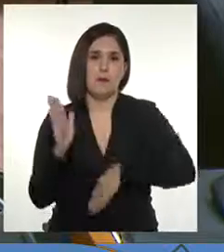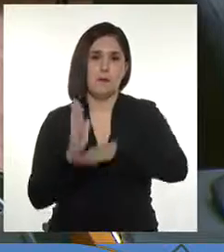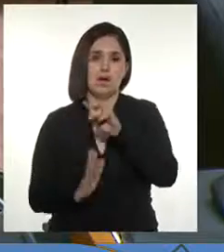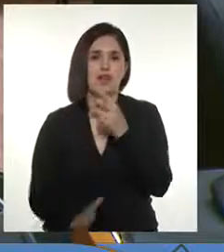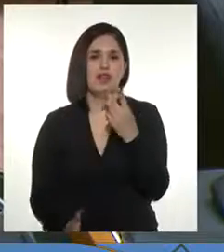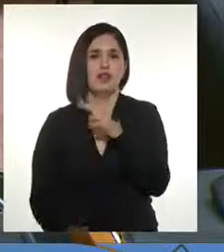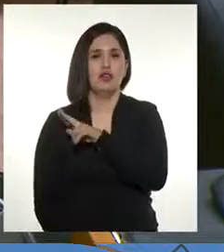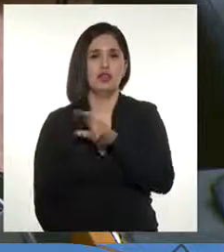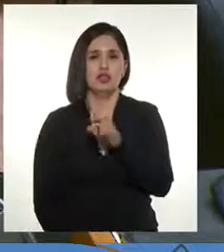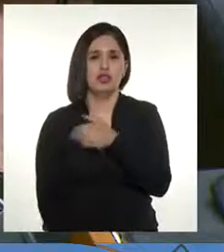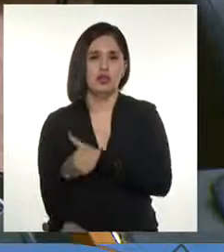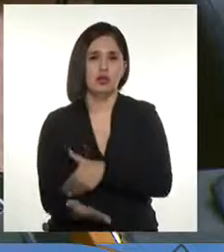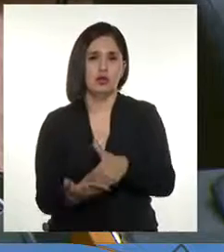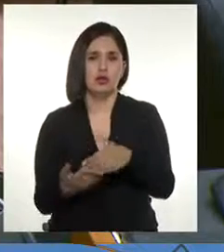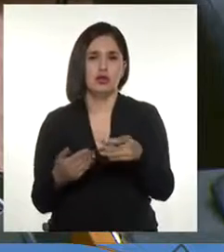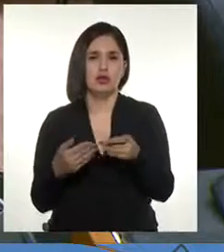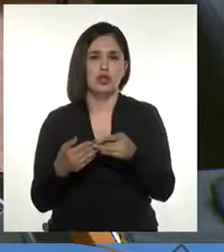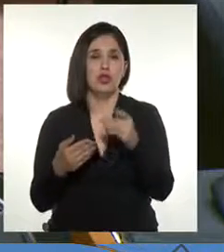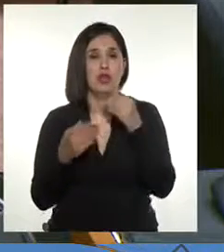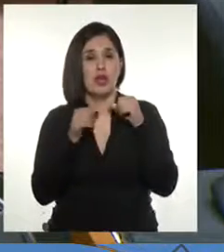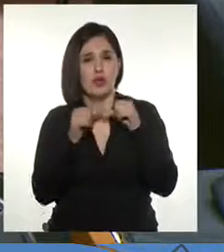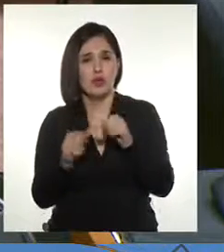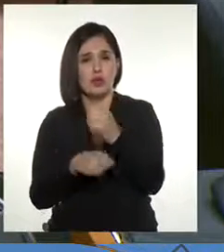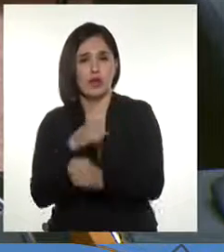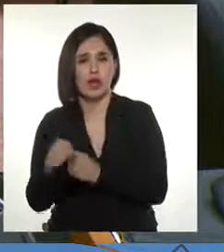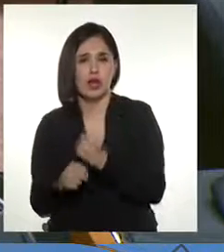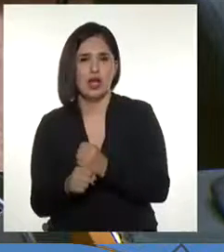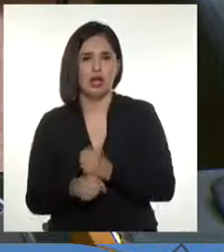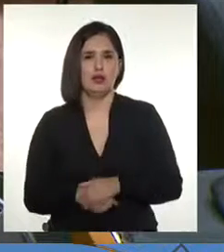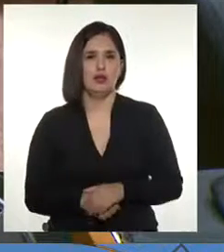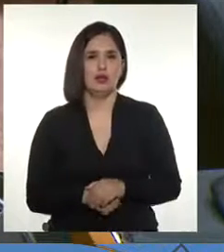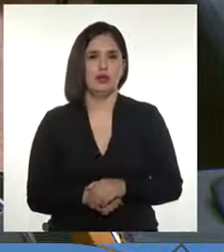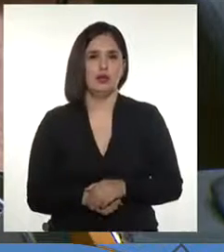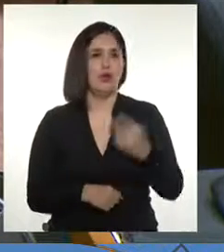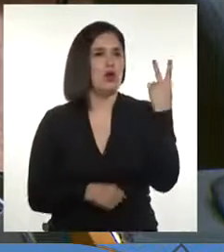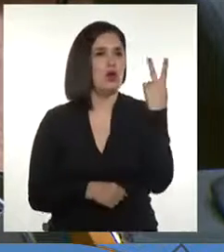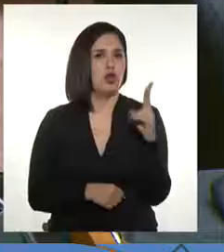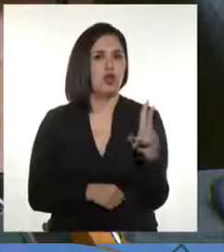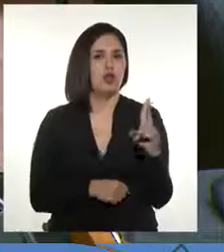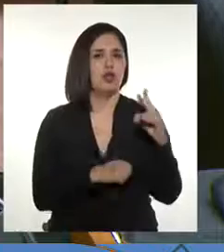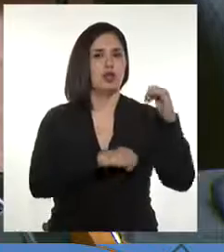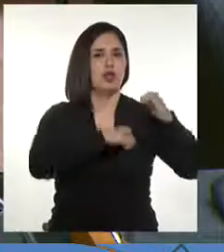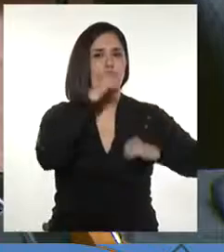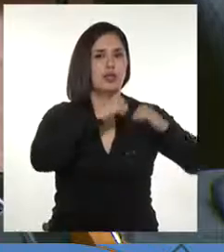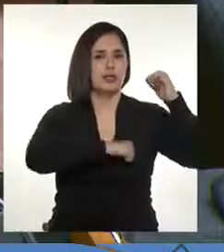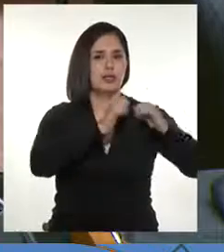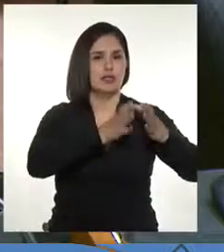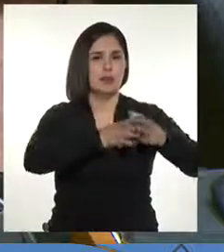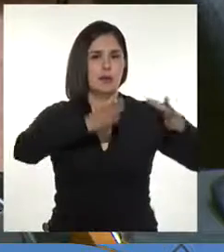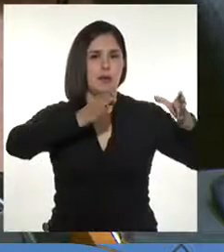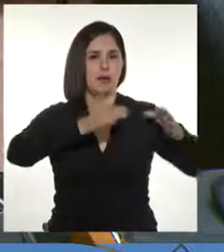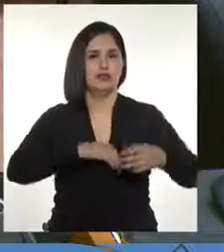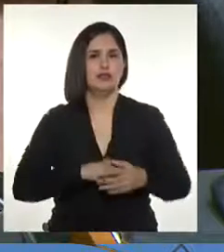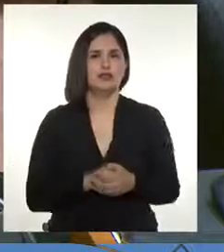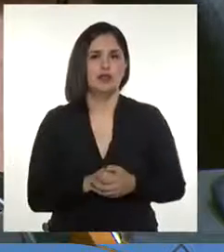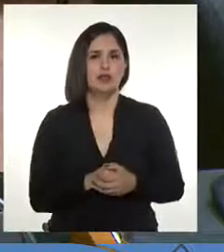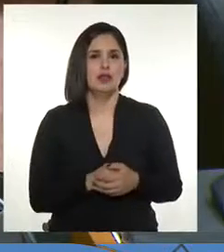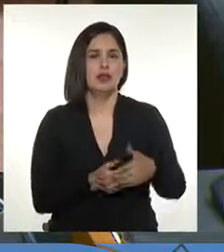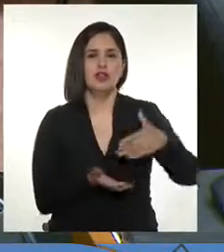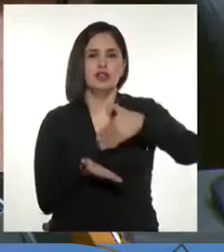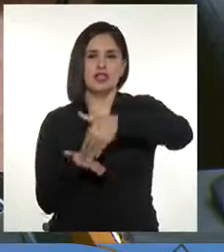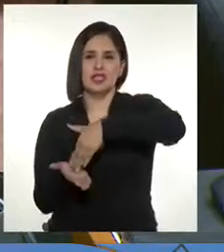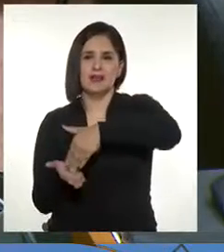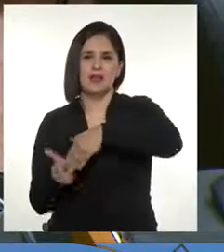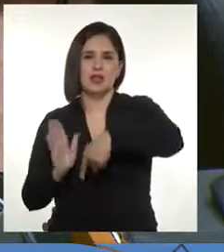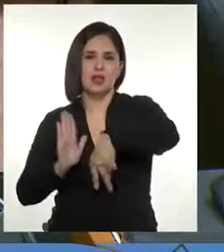800 millones de dólares anualmente provenientes de los propietarios de esas unidades productivas donde se debilitaban